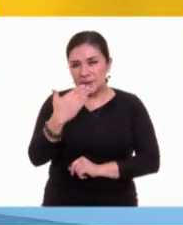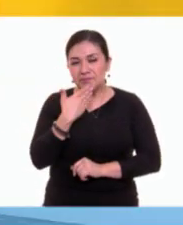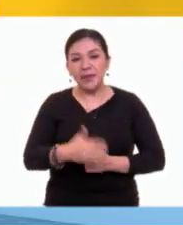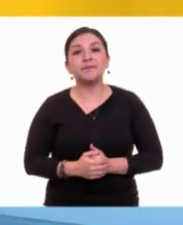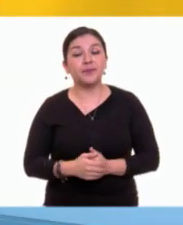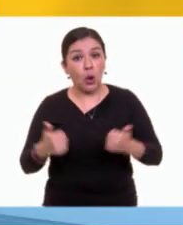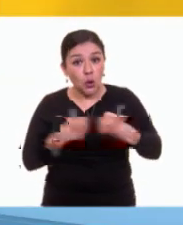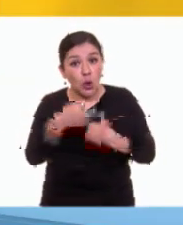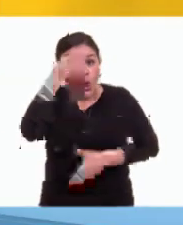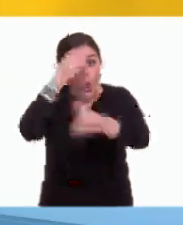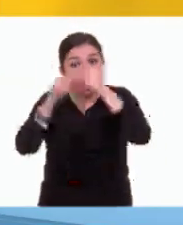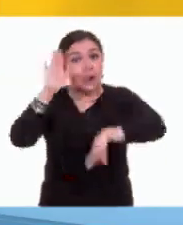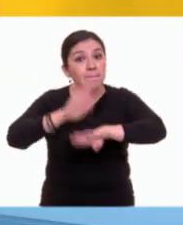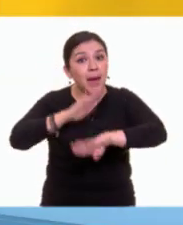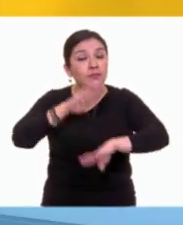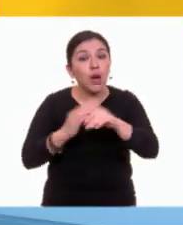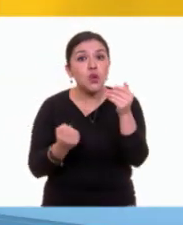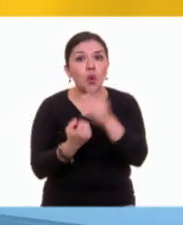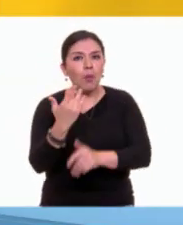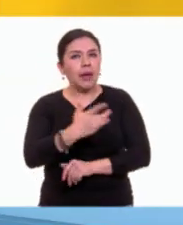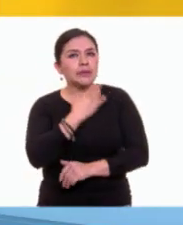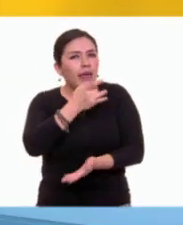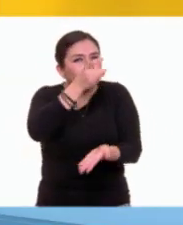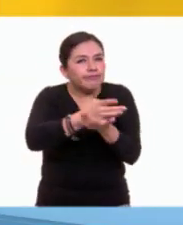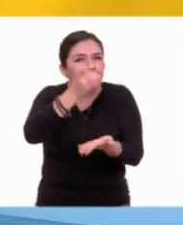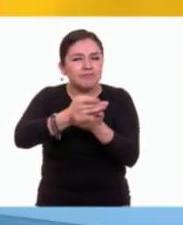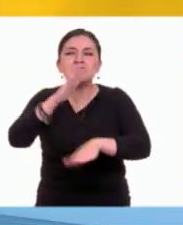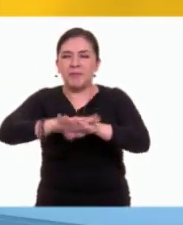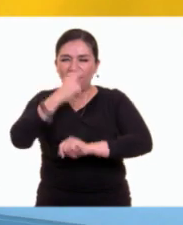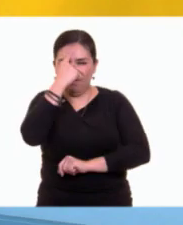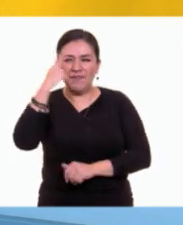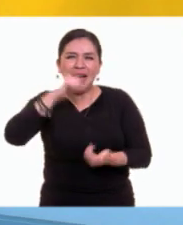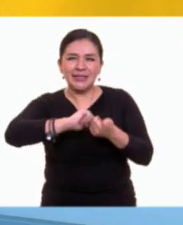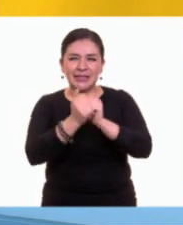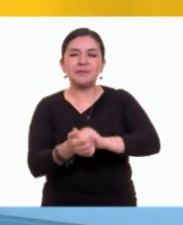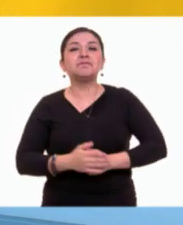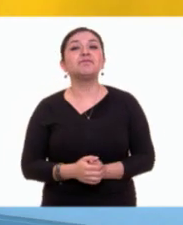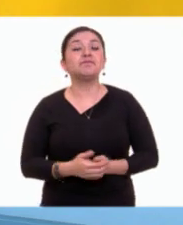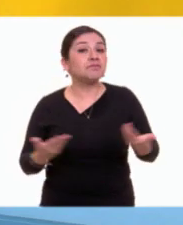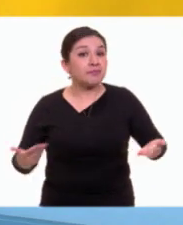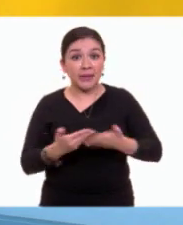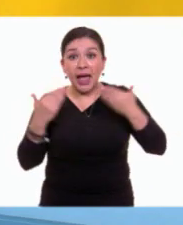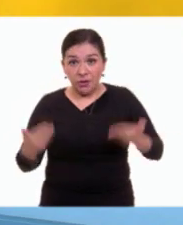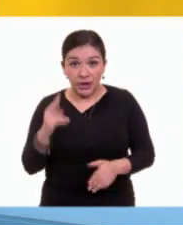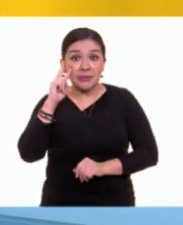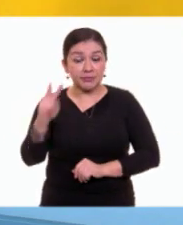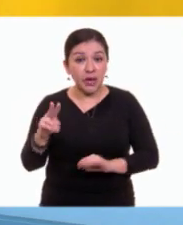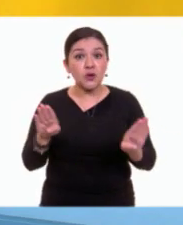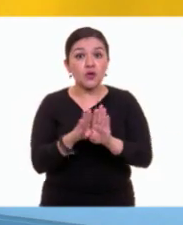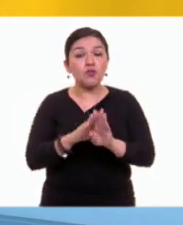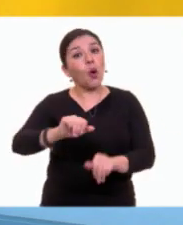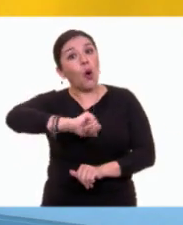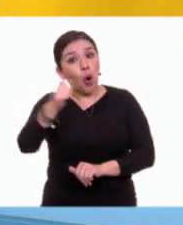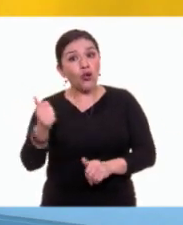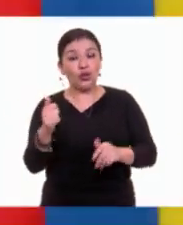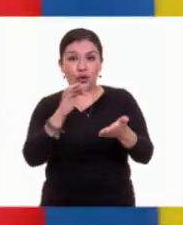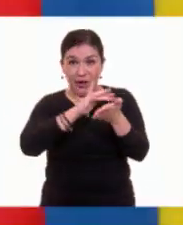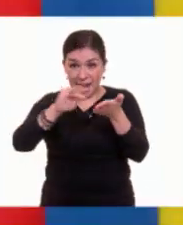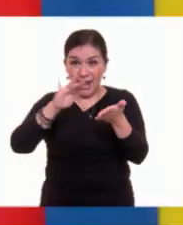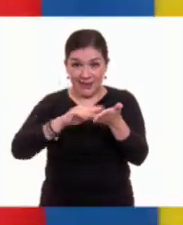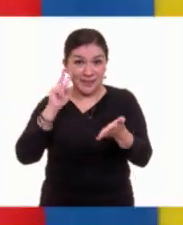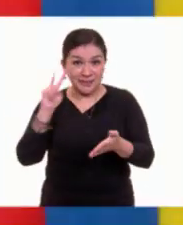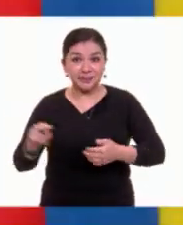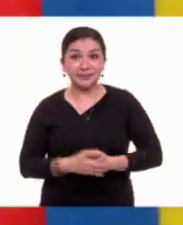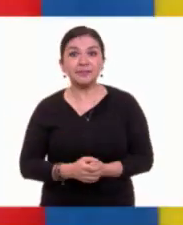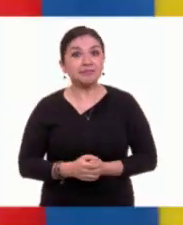Aprender cosas nuevas y reconocerlas con mayor facilidad. ¿Te parece ahora si vamos al siguiente texto? Sí,